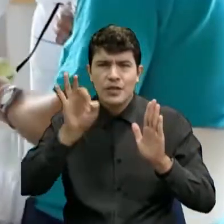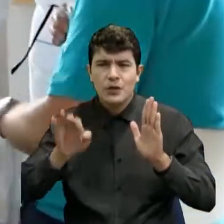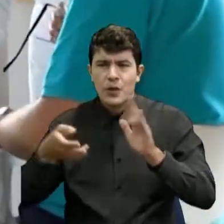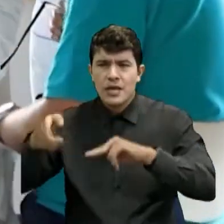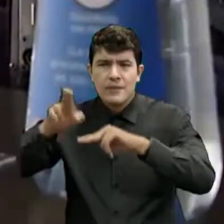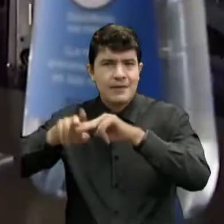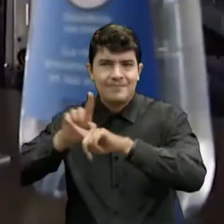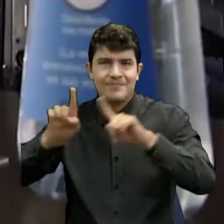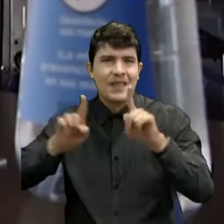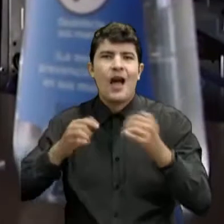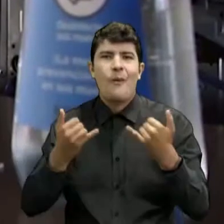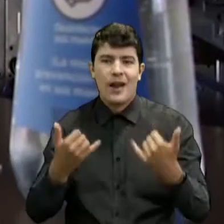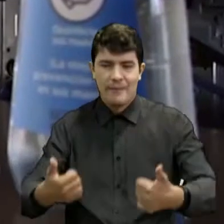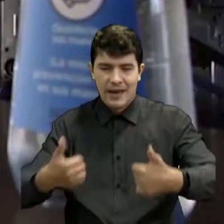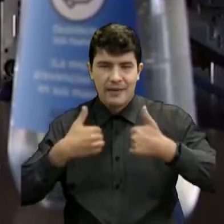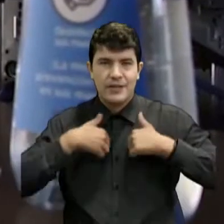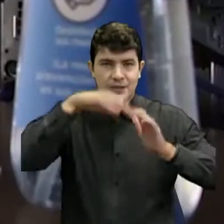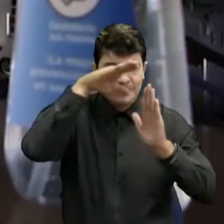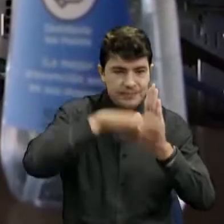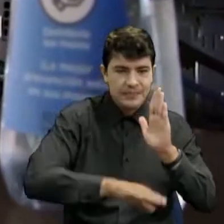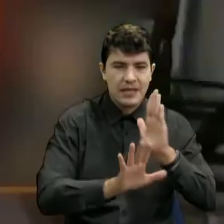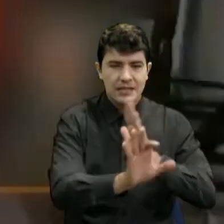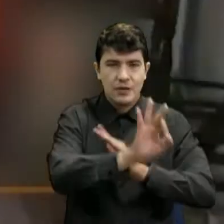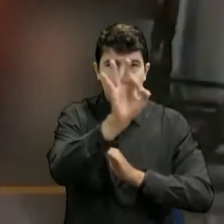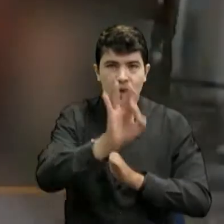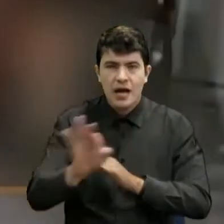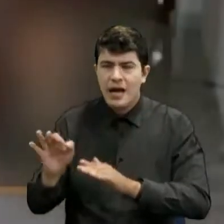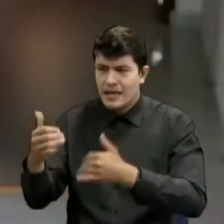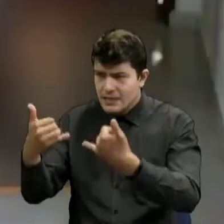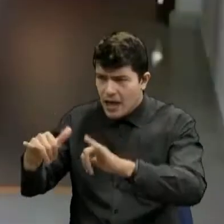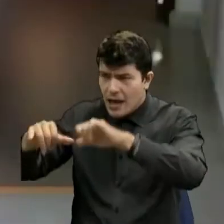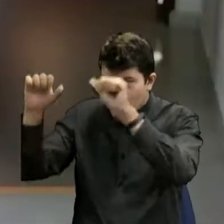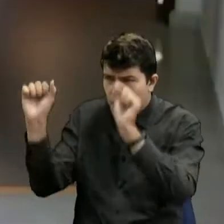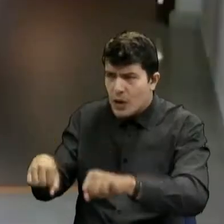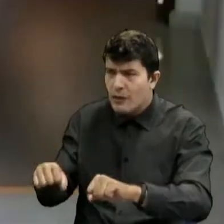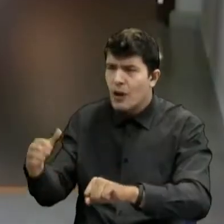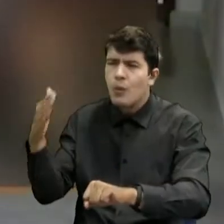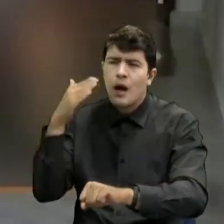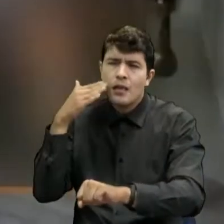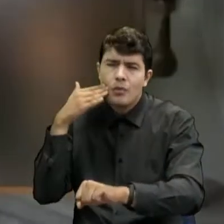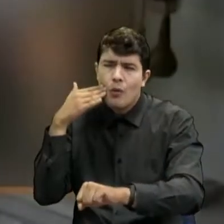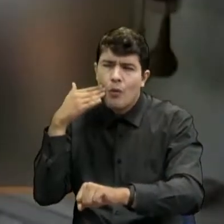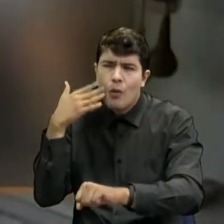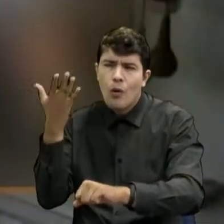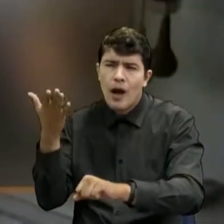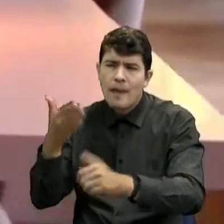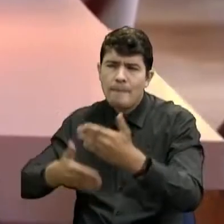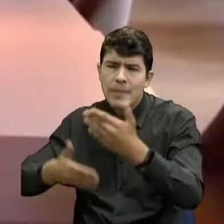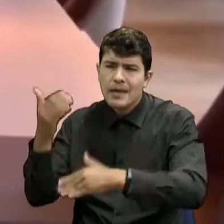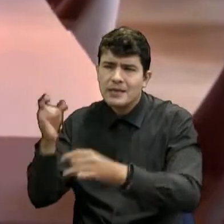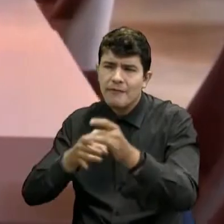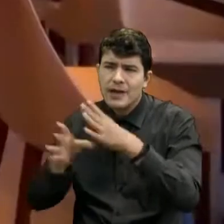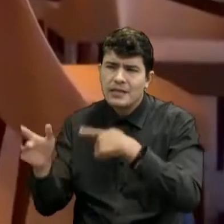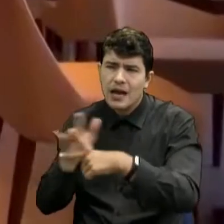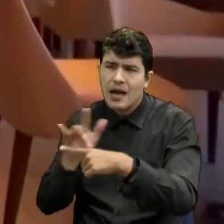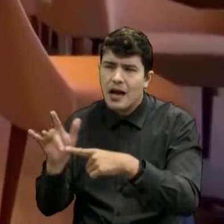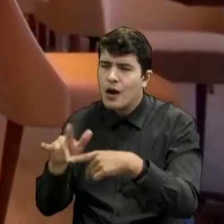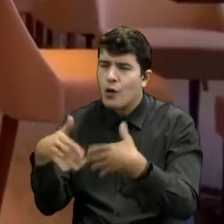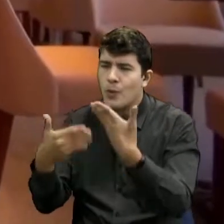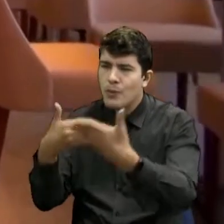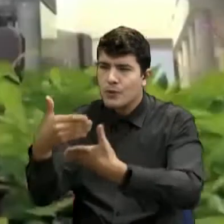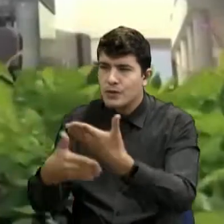¿eso ya está aprobado? ¿Está en proceso? ¿A partir de qué fecha? ¿Básicamente, en qué punto está este tema?